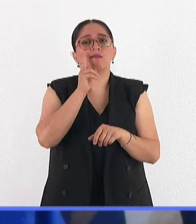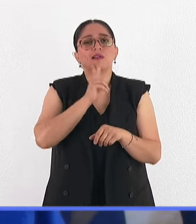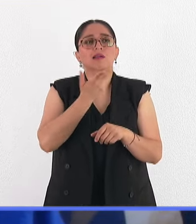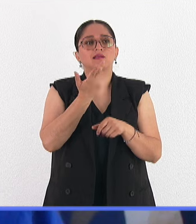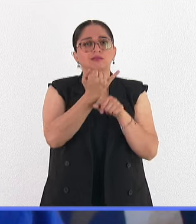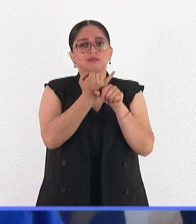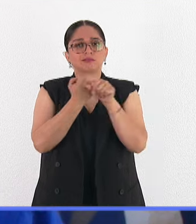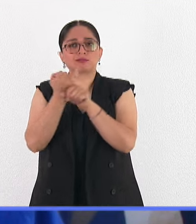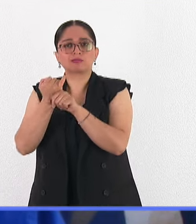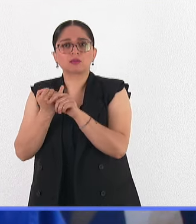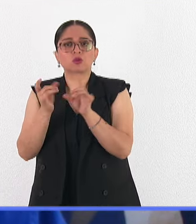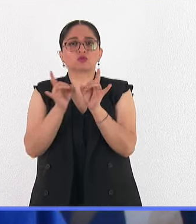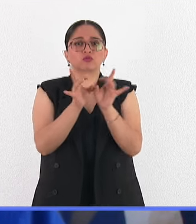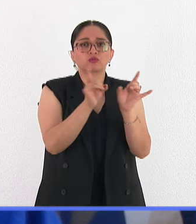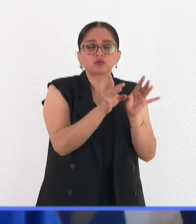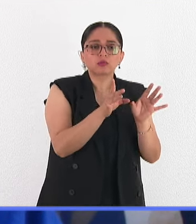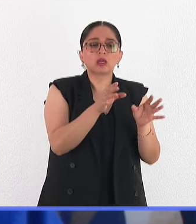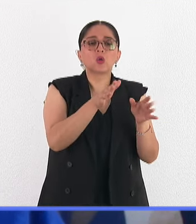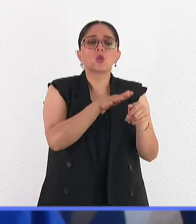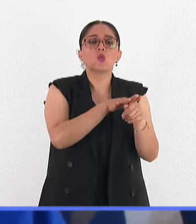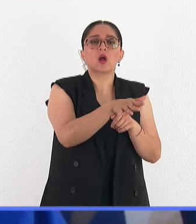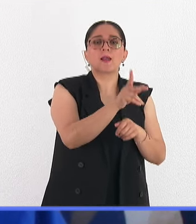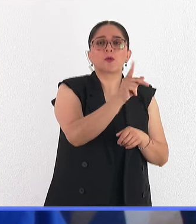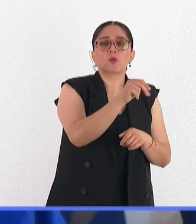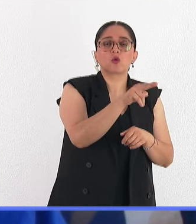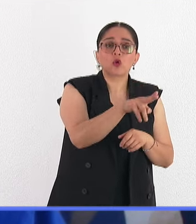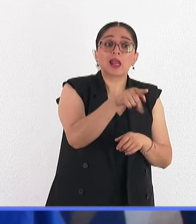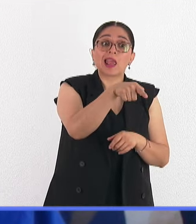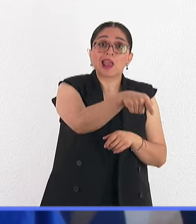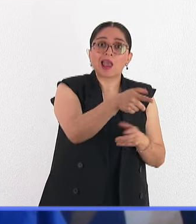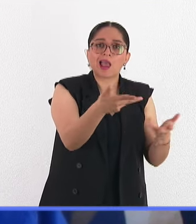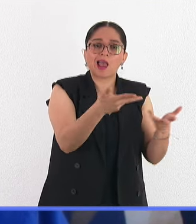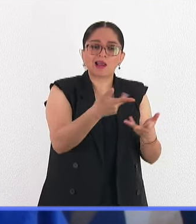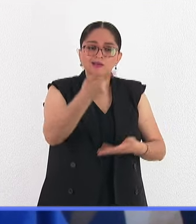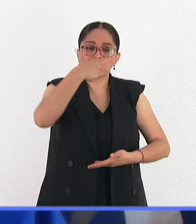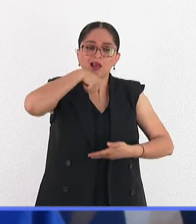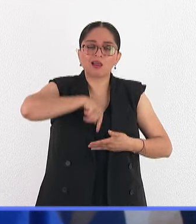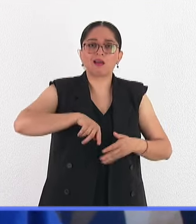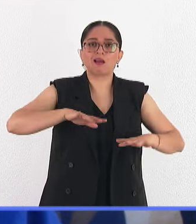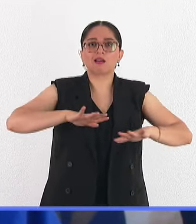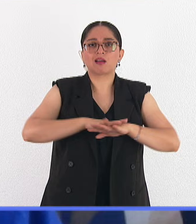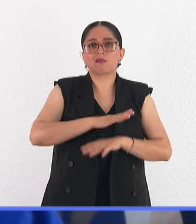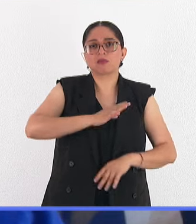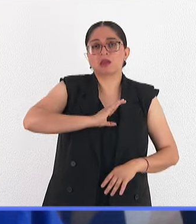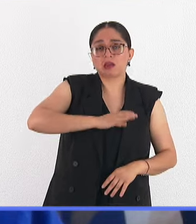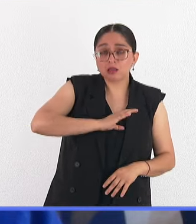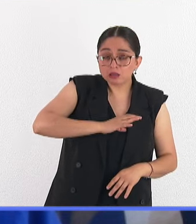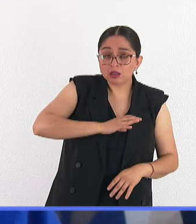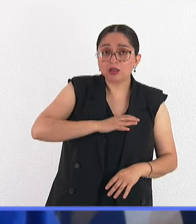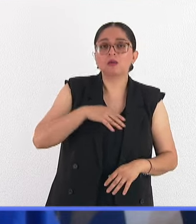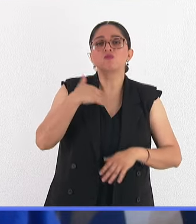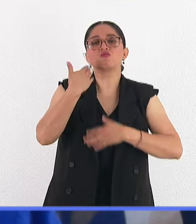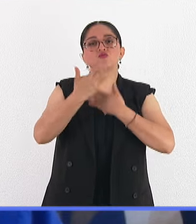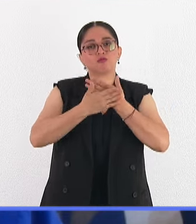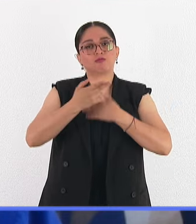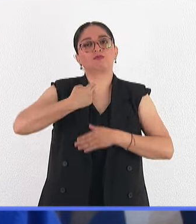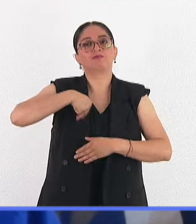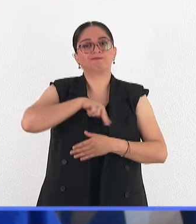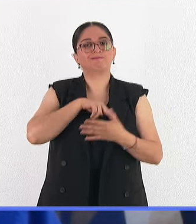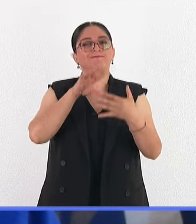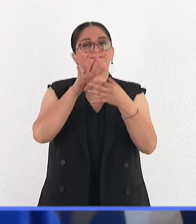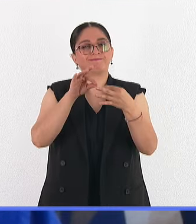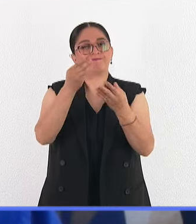factores pueden ser promotores y desarrollar el cáncer. Veremos algunos de estos en la siguiente cápsula.